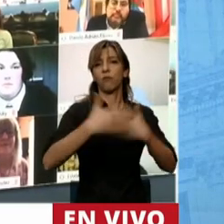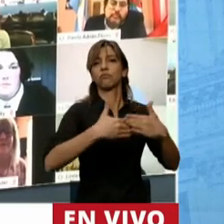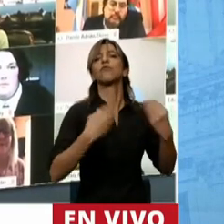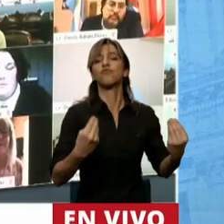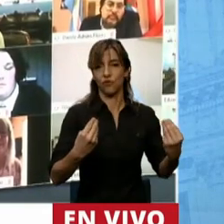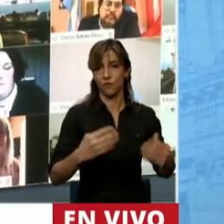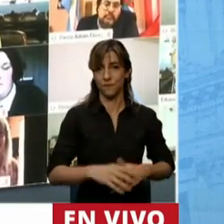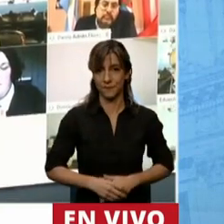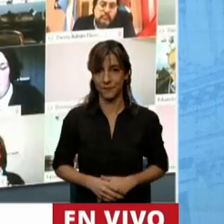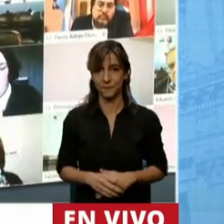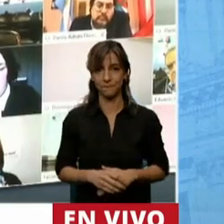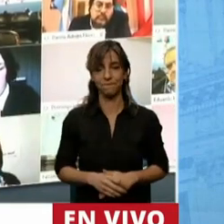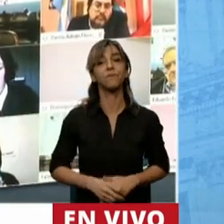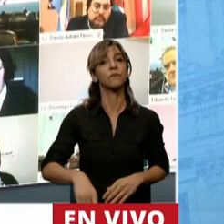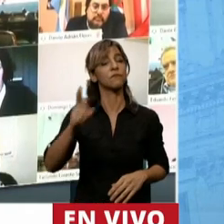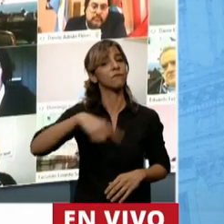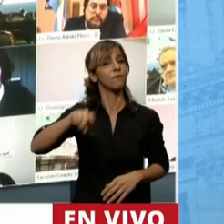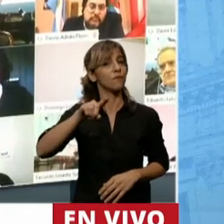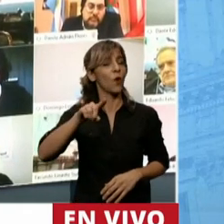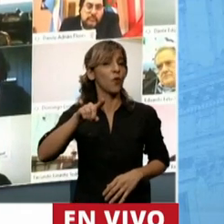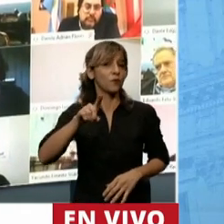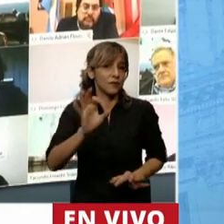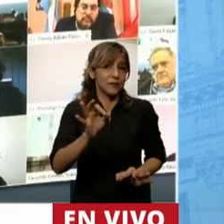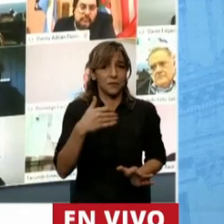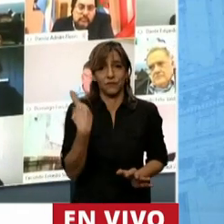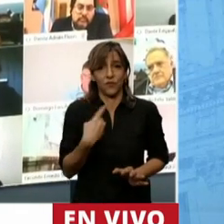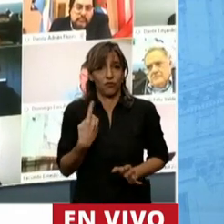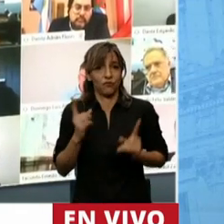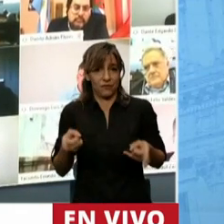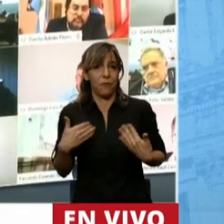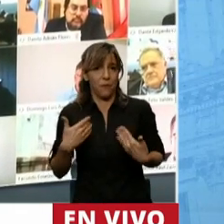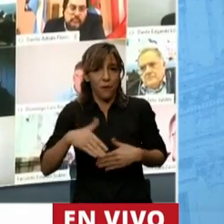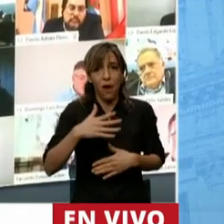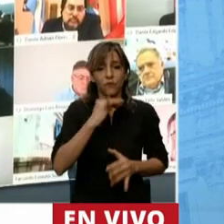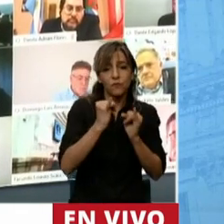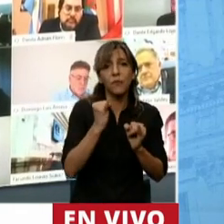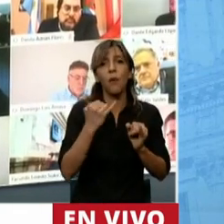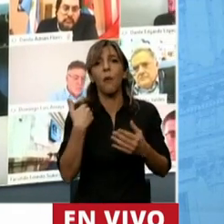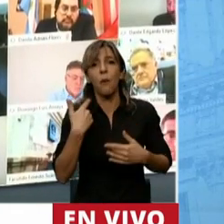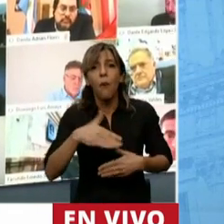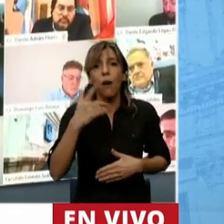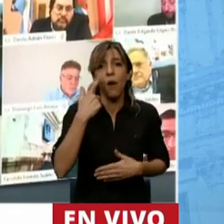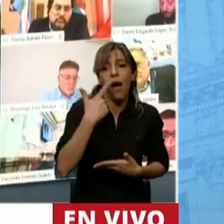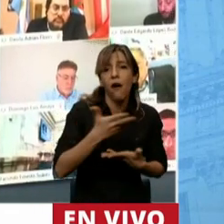tengan presente que probablemente también nosotros lo hagamos bajo nuestra doctrina y bajo nuestra mirada de mundo